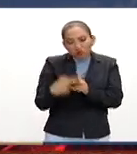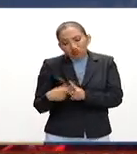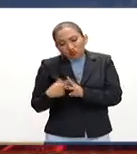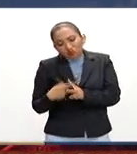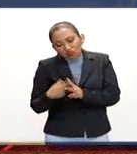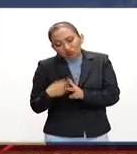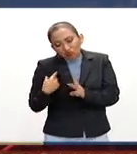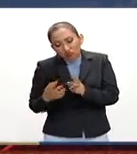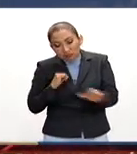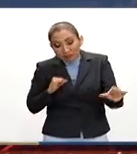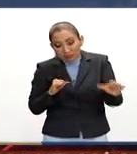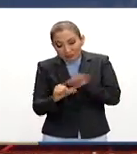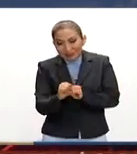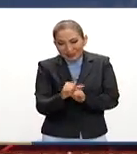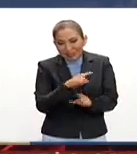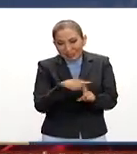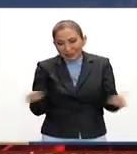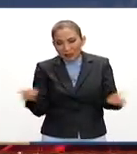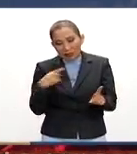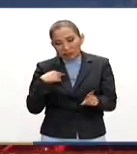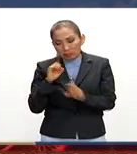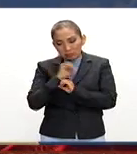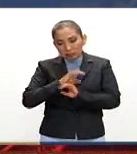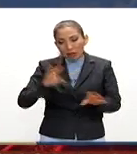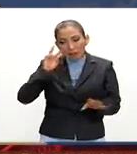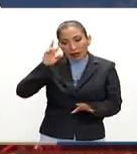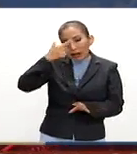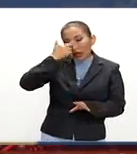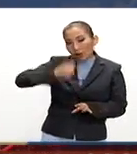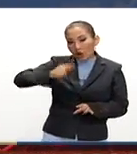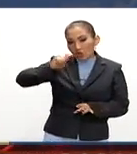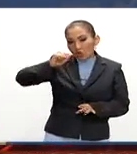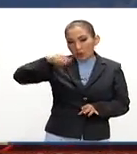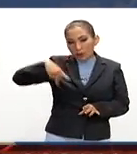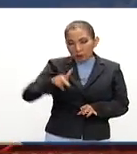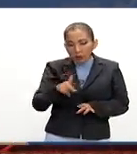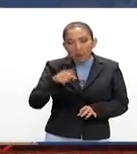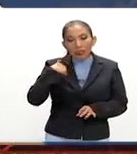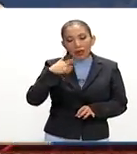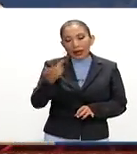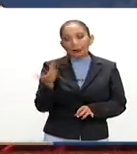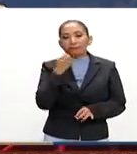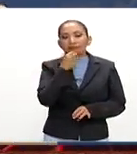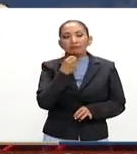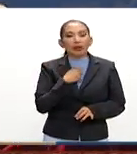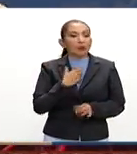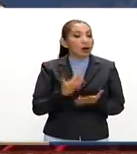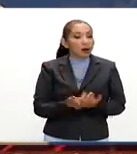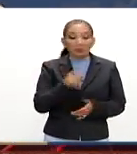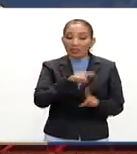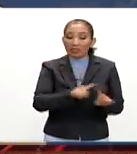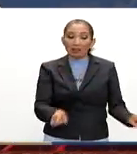cambiara el desenlace, pues todo mundo le daría la lógica y la razón a Donald Trump de que se aguardaría el desenlace. No, esto es diferente. Él está